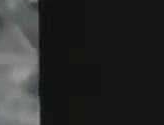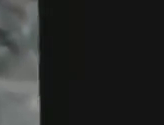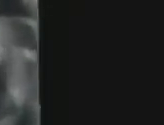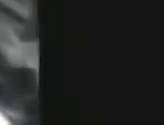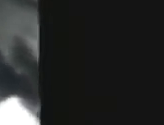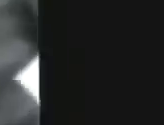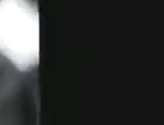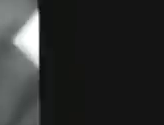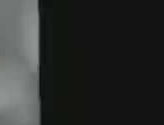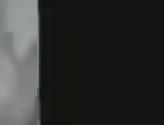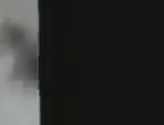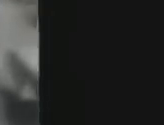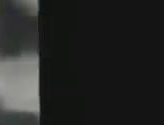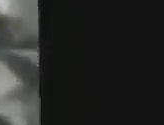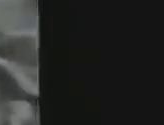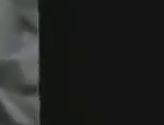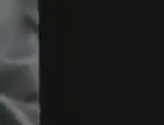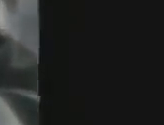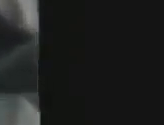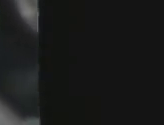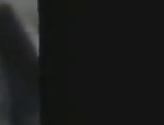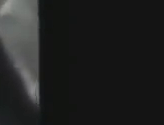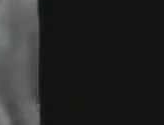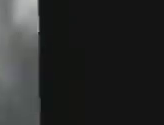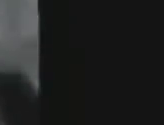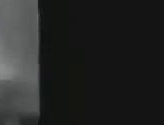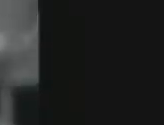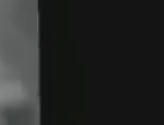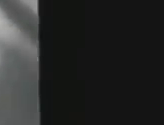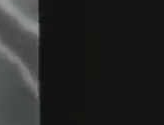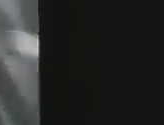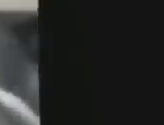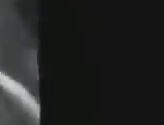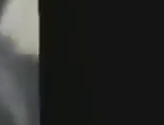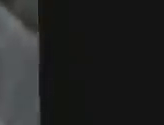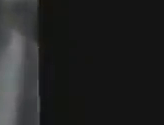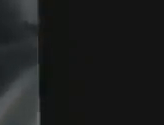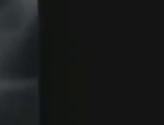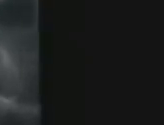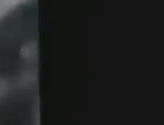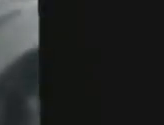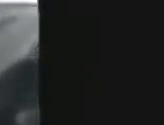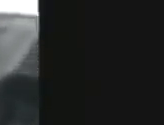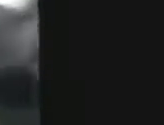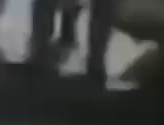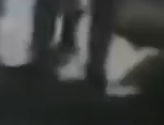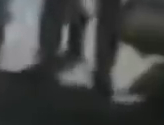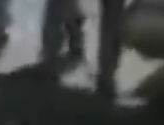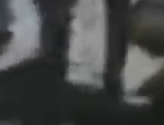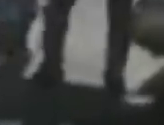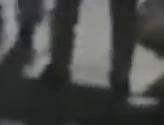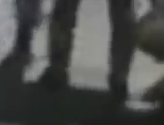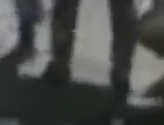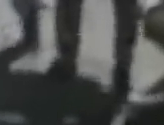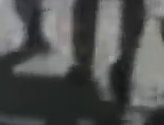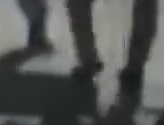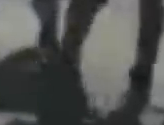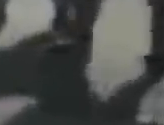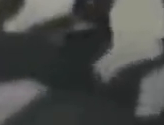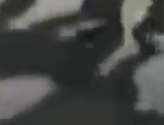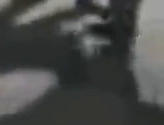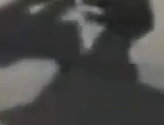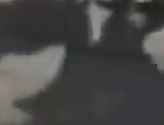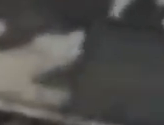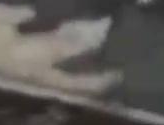en el global de víctimas los Estados Unidos también son primeros uno de cada cuatro fallecidos por la enfermedad se registran